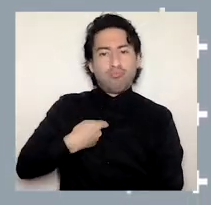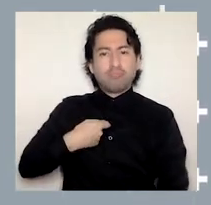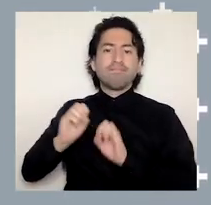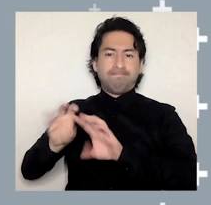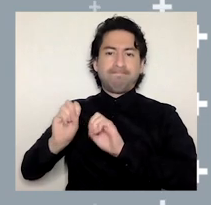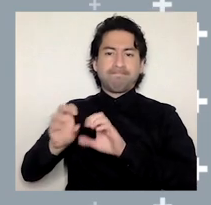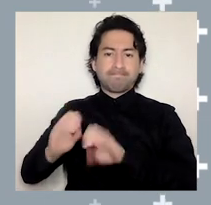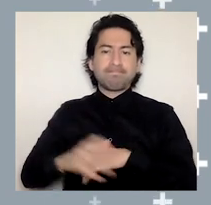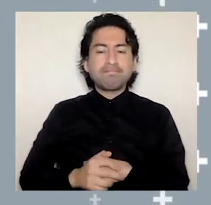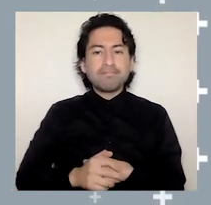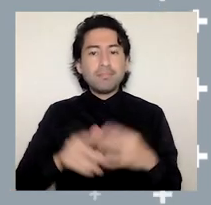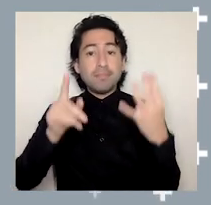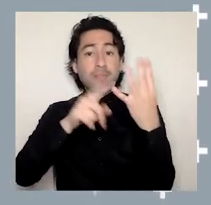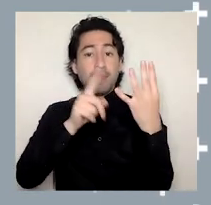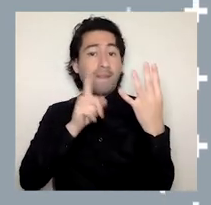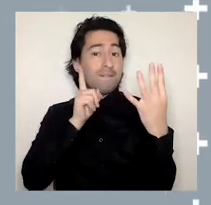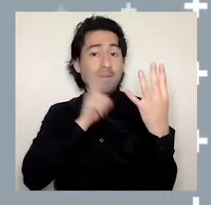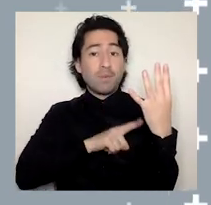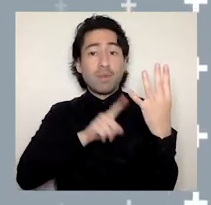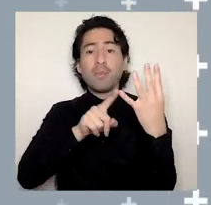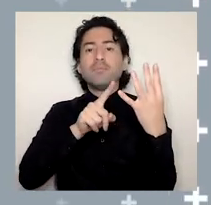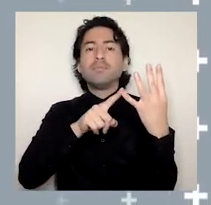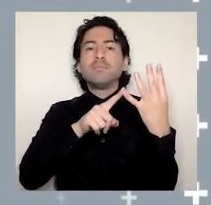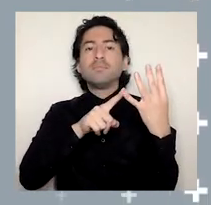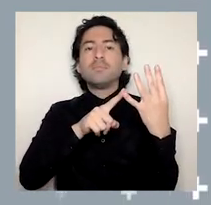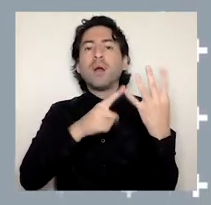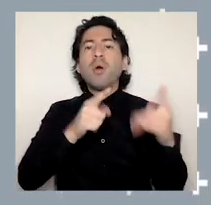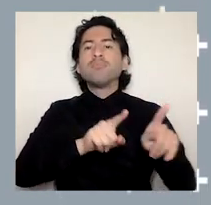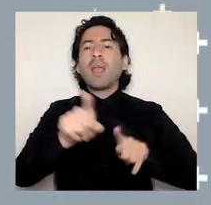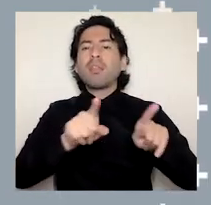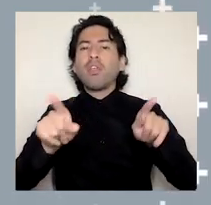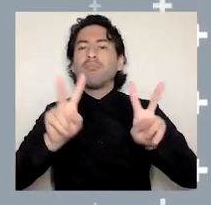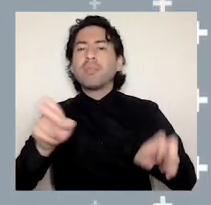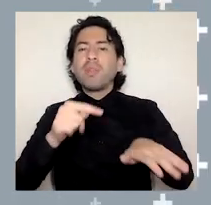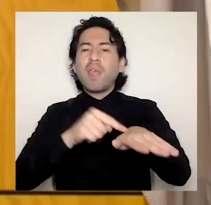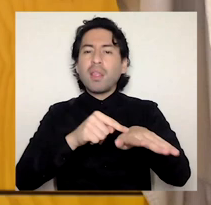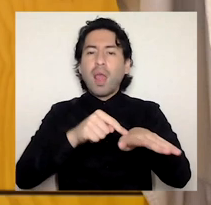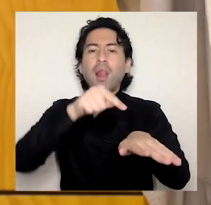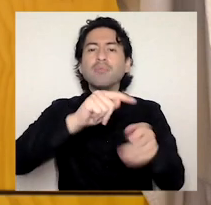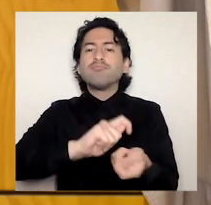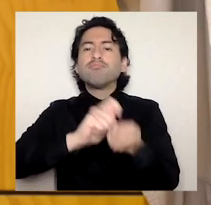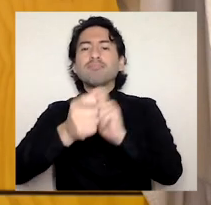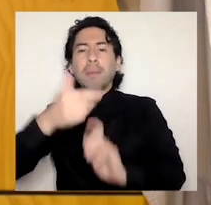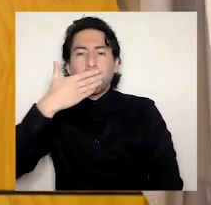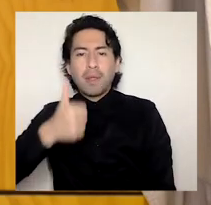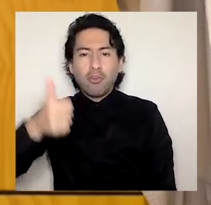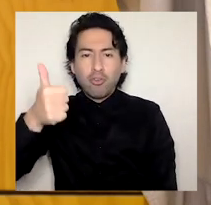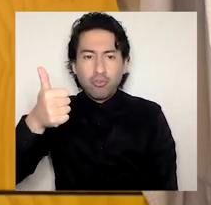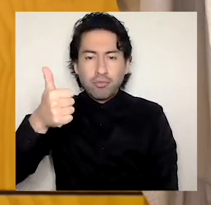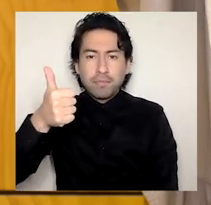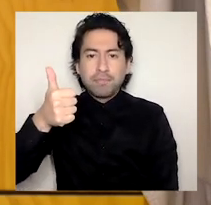Y, por último, en cuarto lugar, mejorar la gestión digital de la Universidad del BioBio. Considerando este plan,